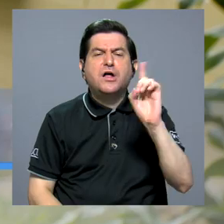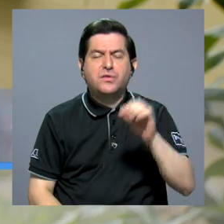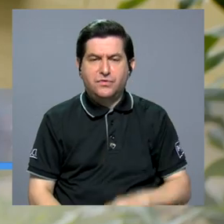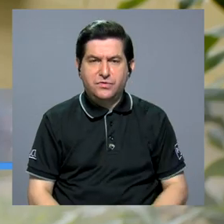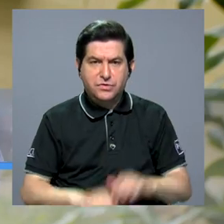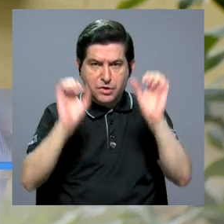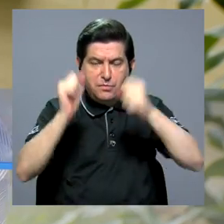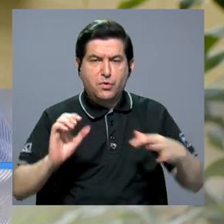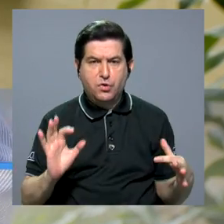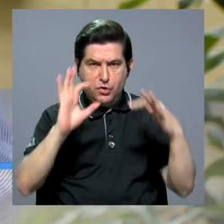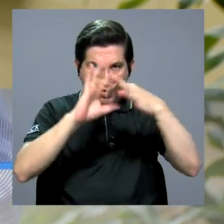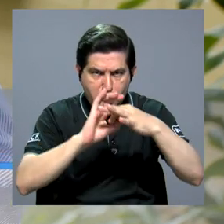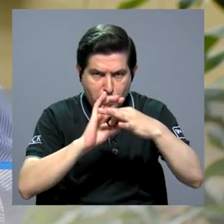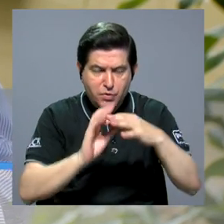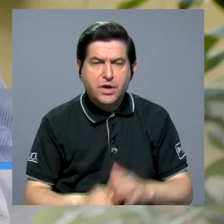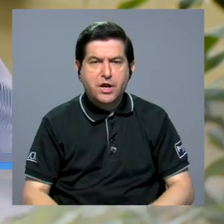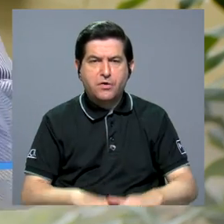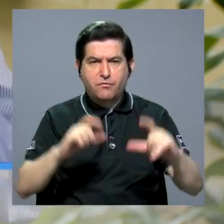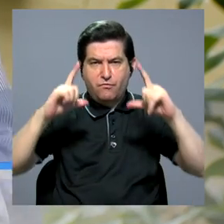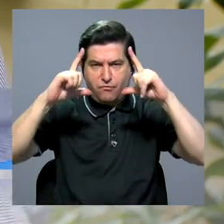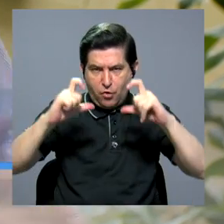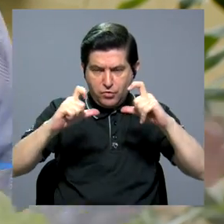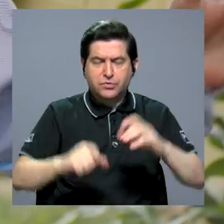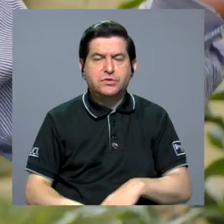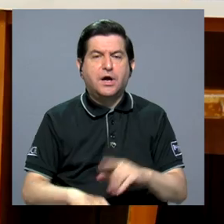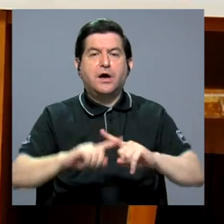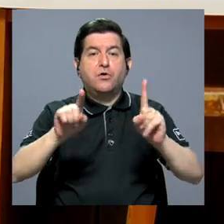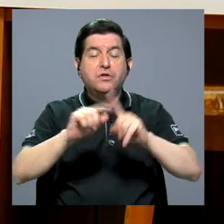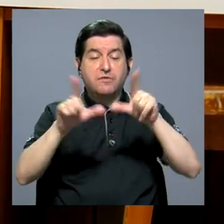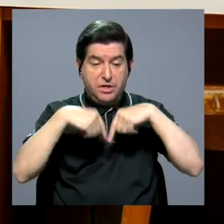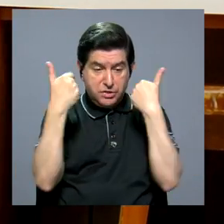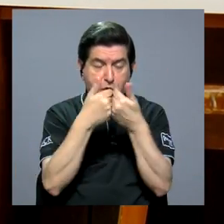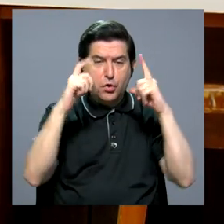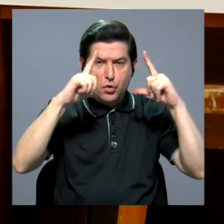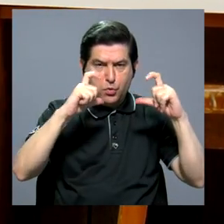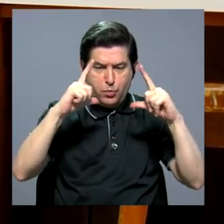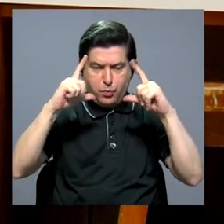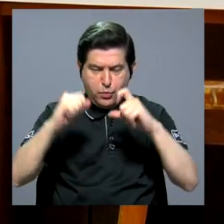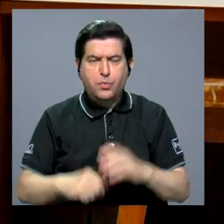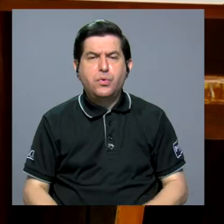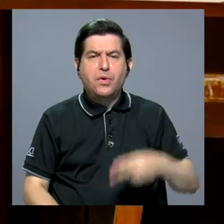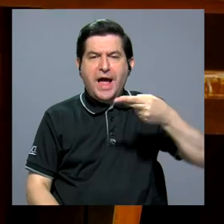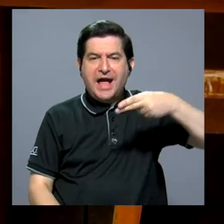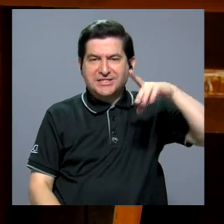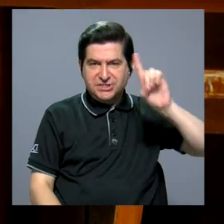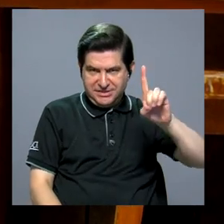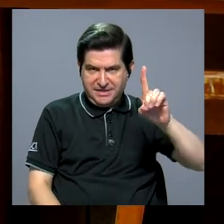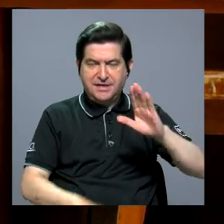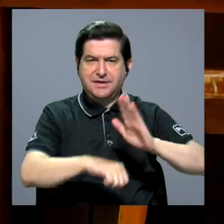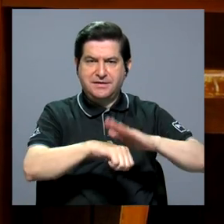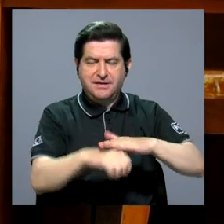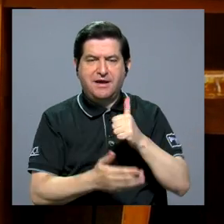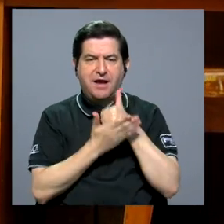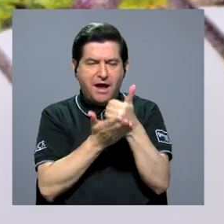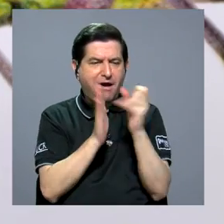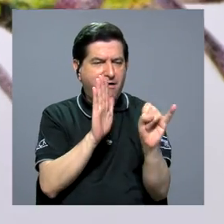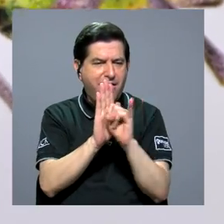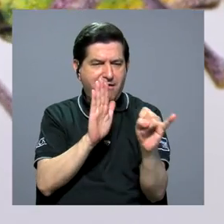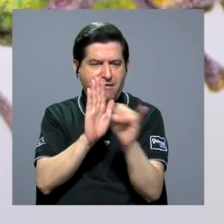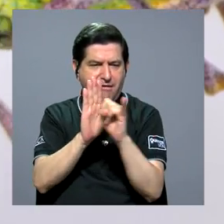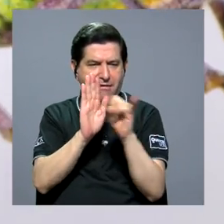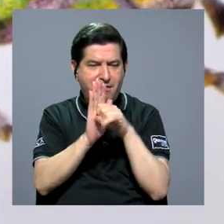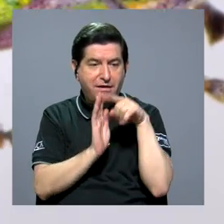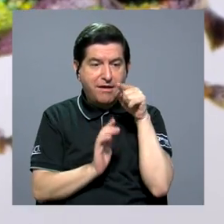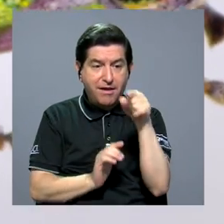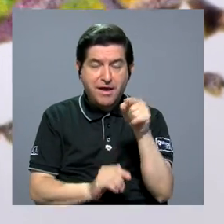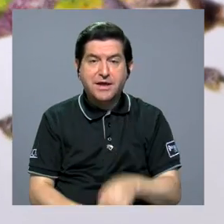logramos asociar eso con una fotografía o un set de fotografías de alta definición que nos ayuden a identificar ese